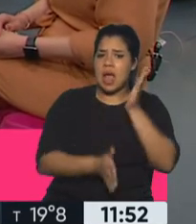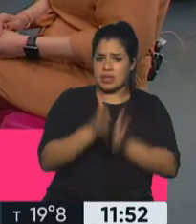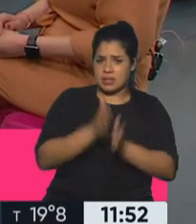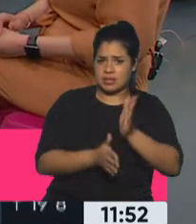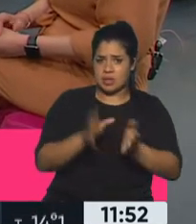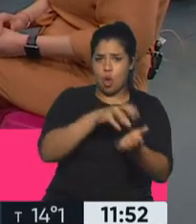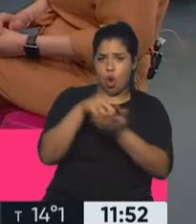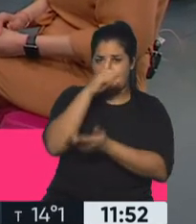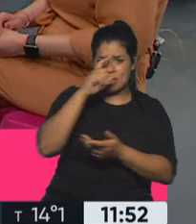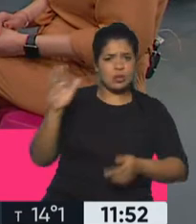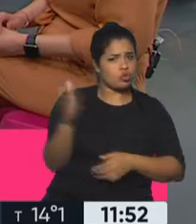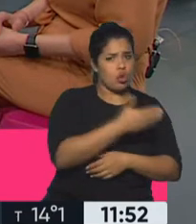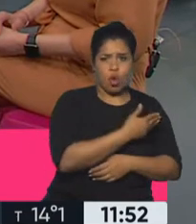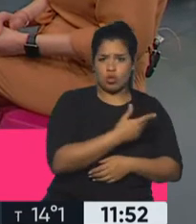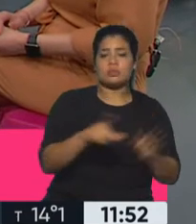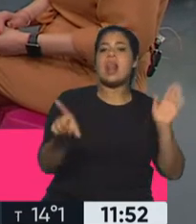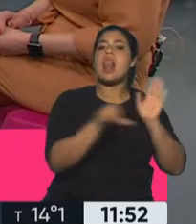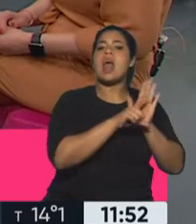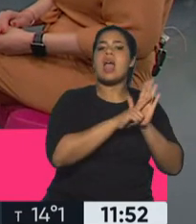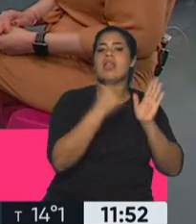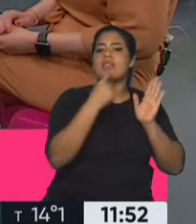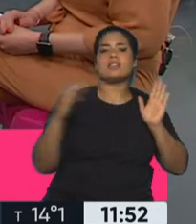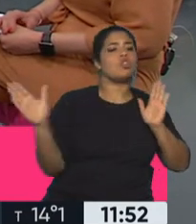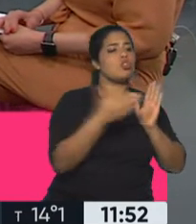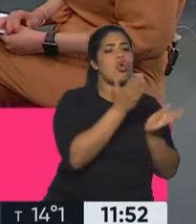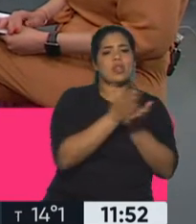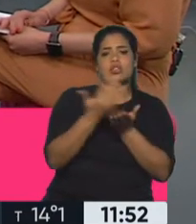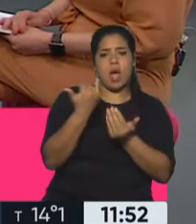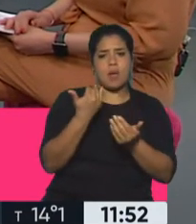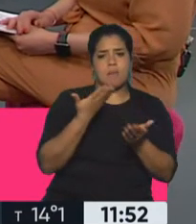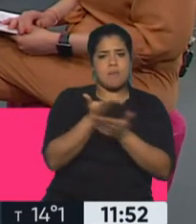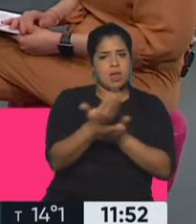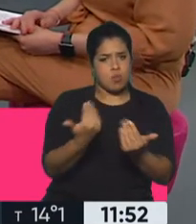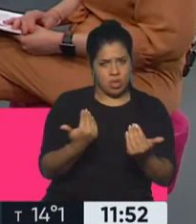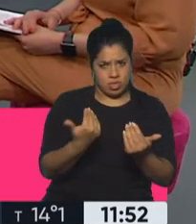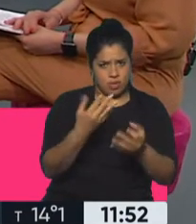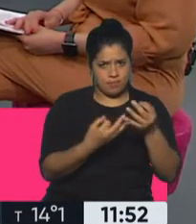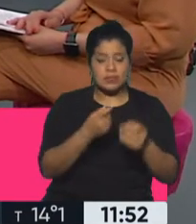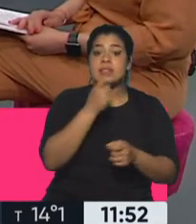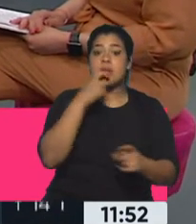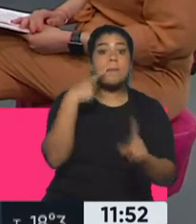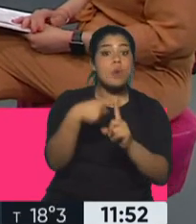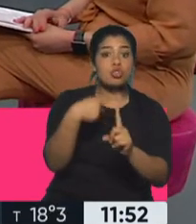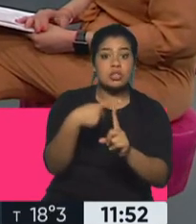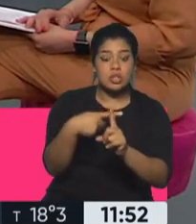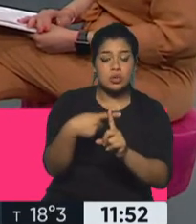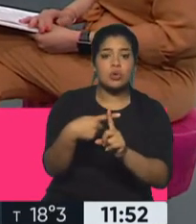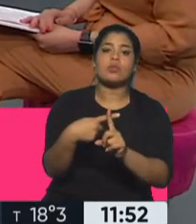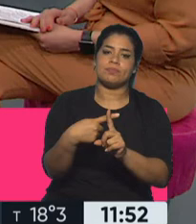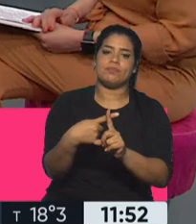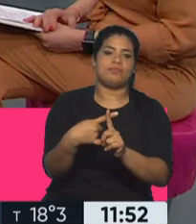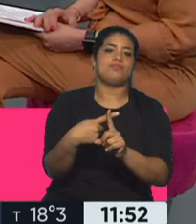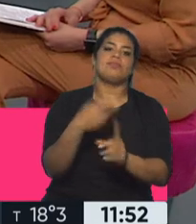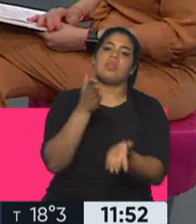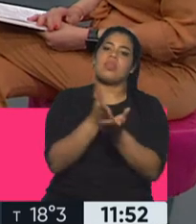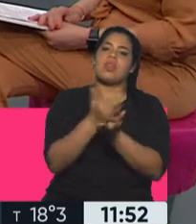los hospitales y todos, por ley, tenemos derecho a hacernos el diagnóstico de chagas. Muy bien. Y si nos da positivo, tenemos el derecho de recibir todo el